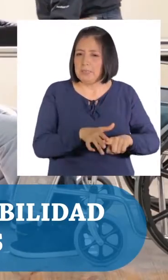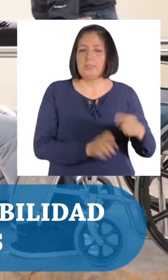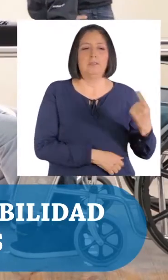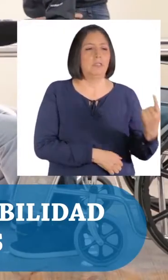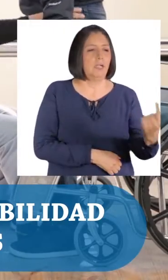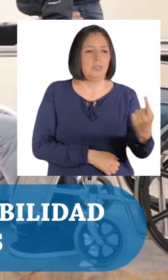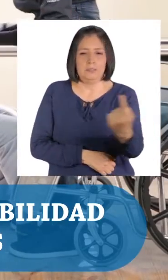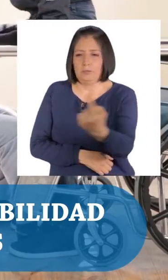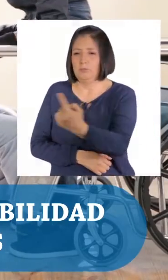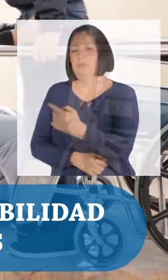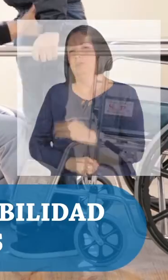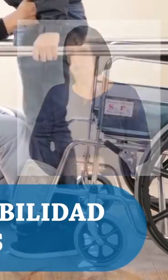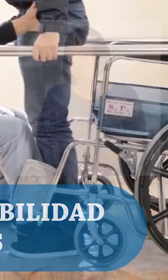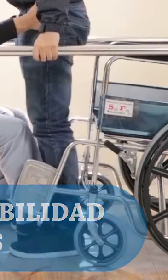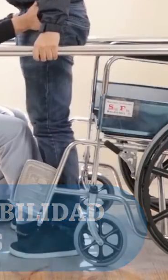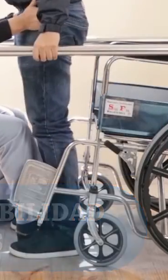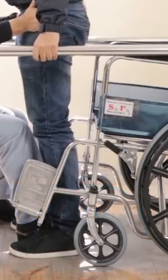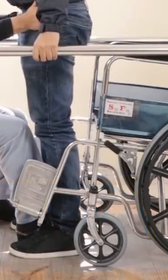uno de nosotros.